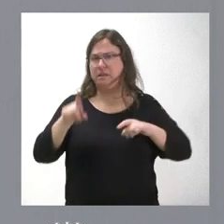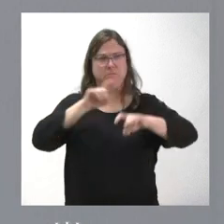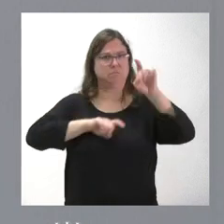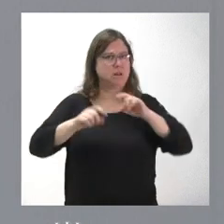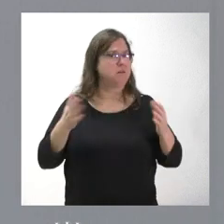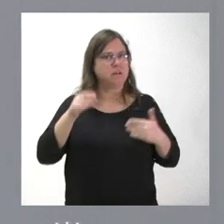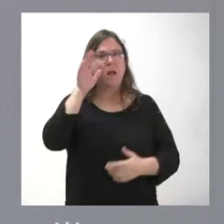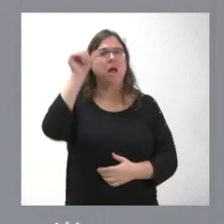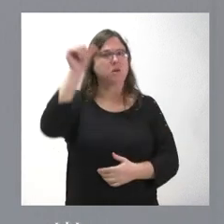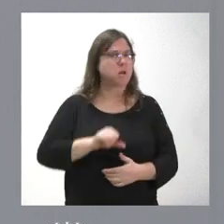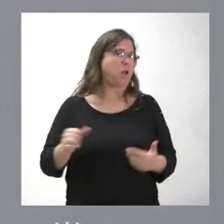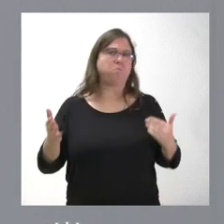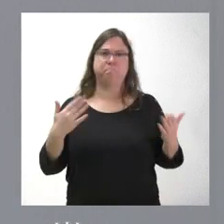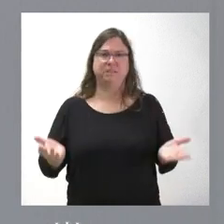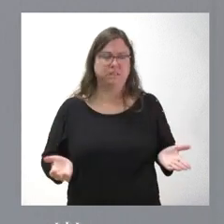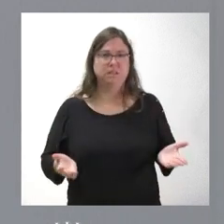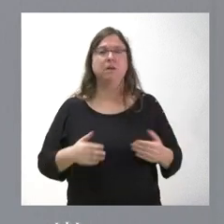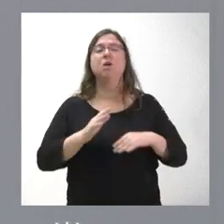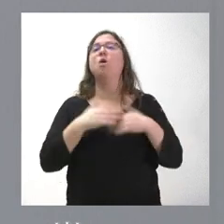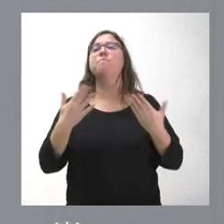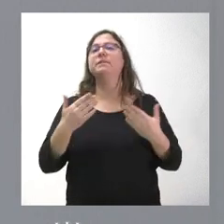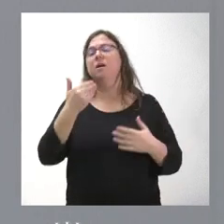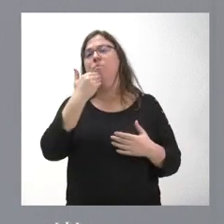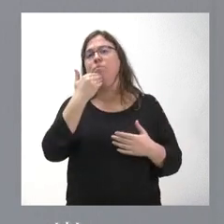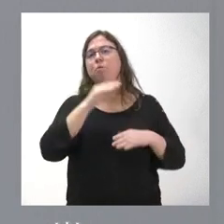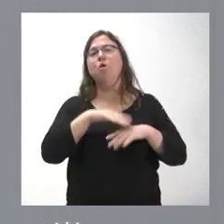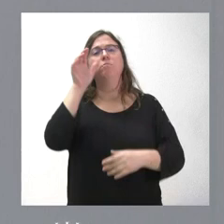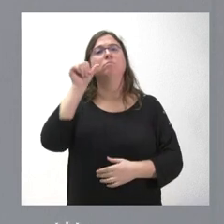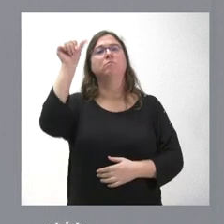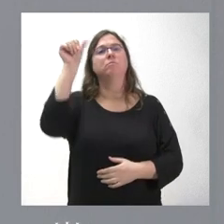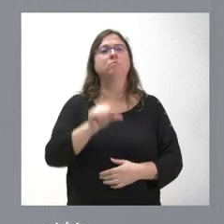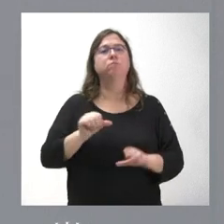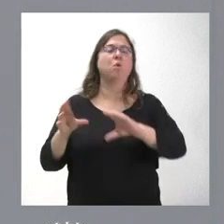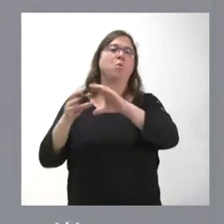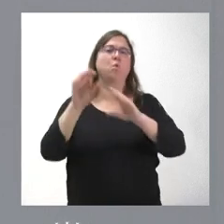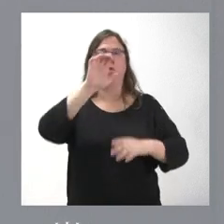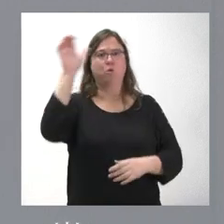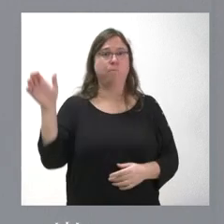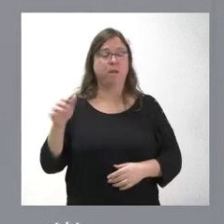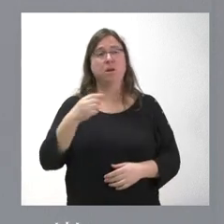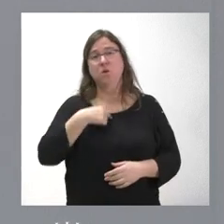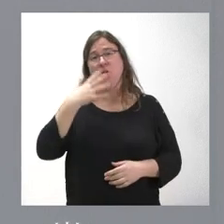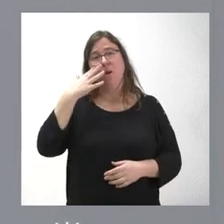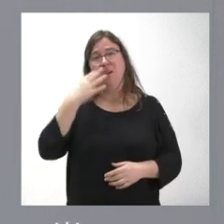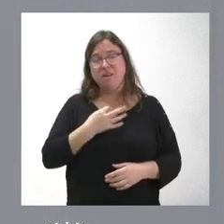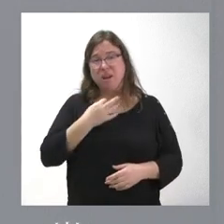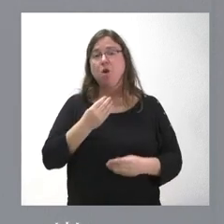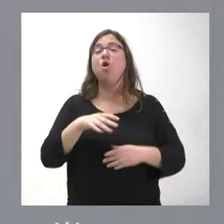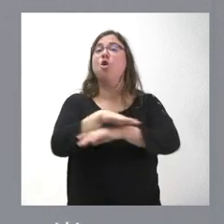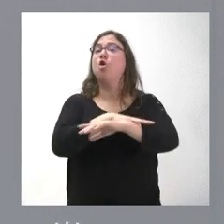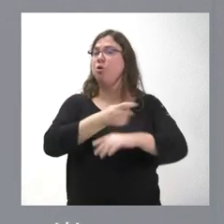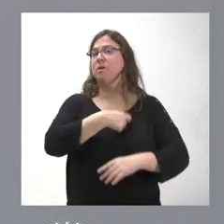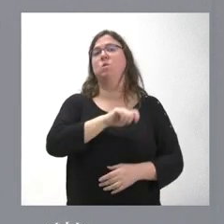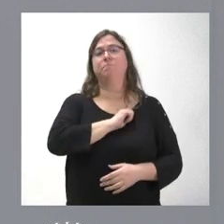nada por escuchar alguna vez a las comunidades autónomas, no pasa nada por escuchar a la Unión Europea. Y yo creo que haría bien el Gobierno de España, haría bien